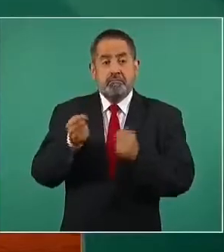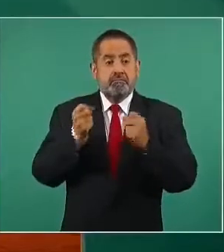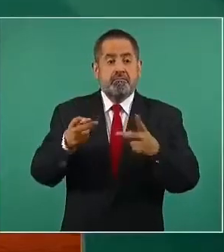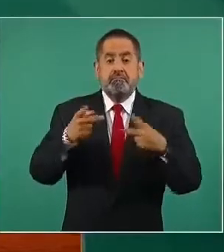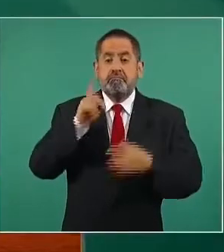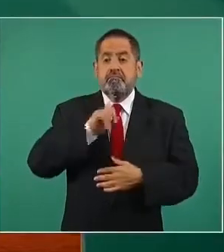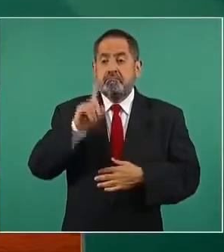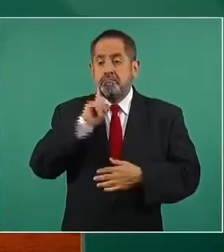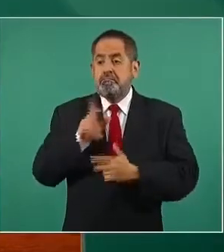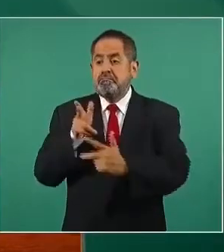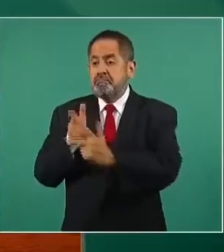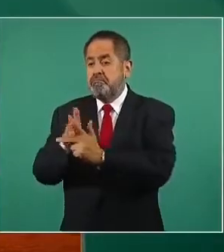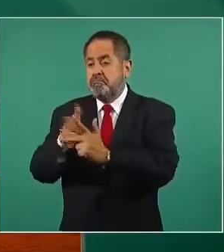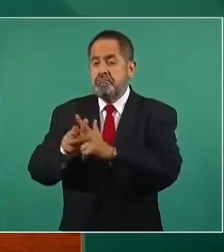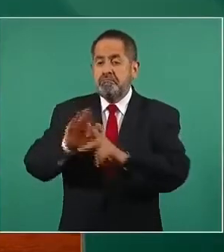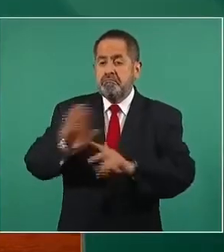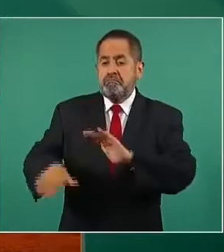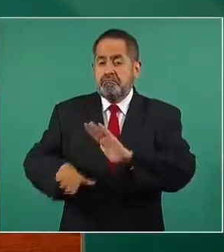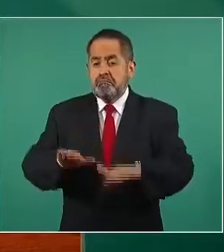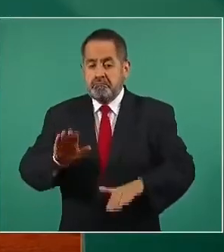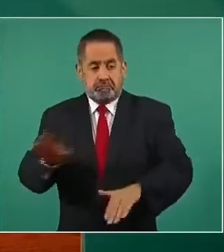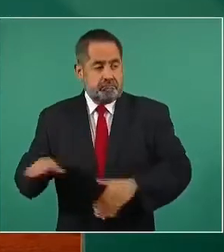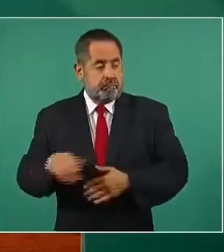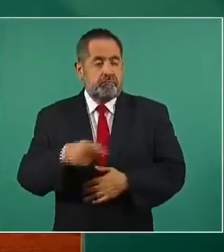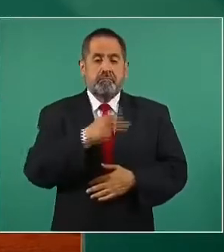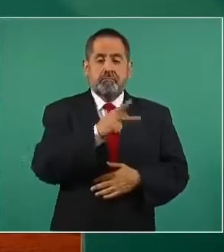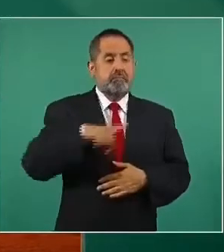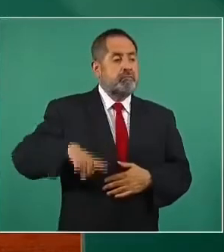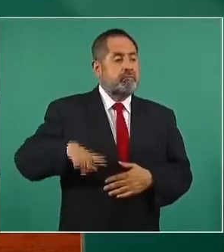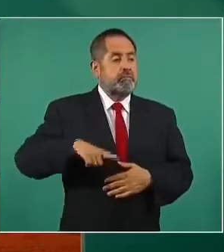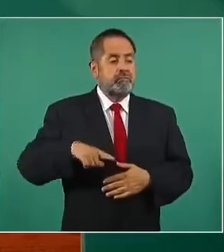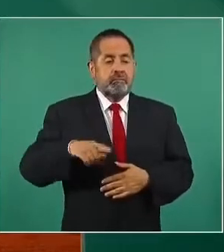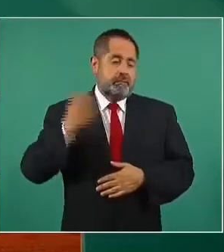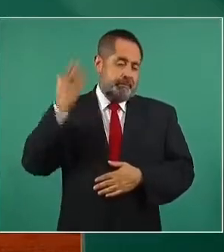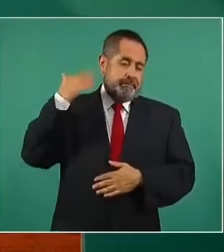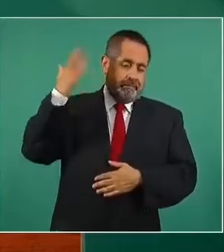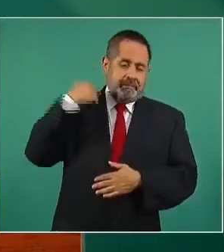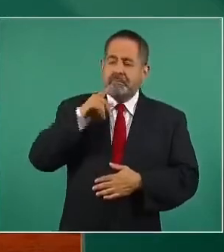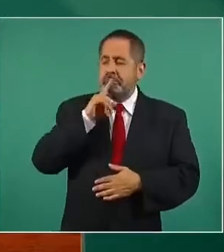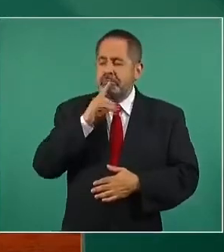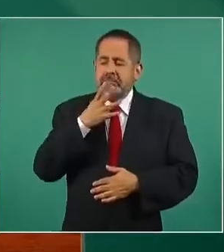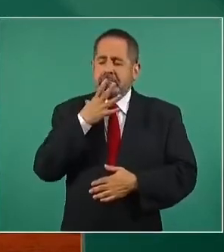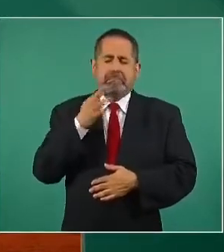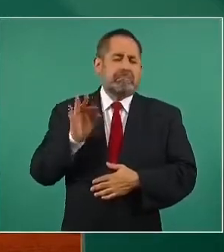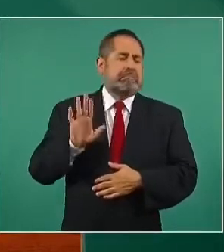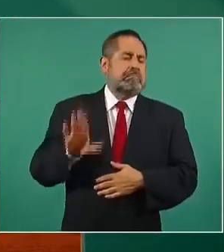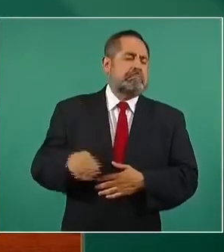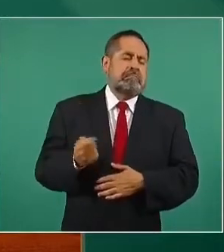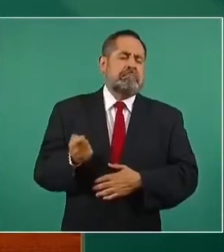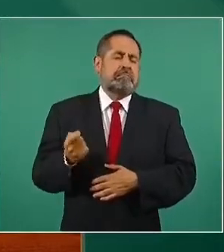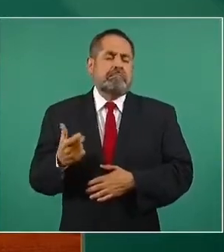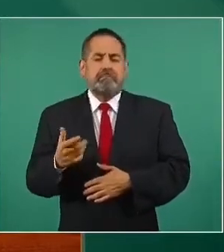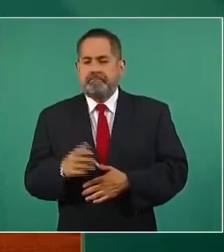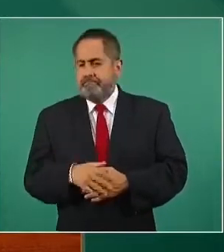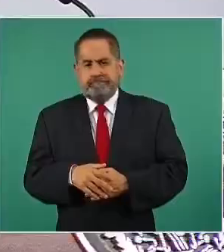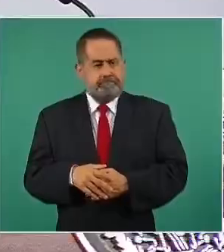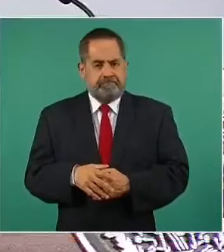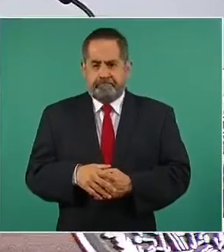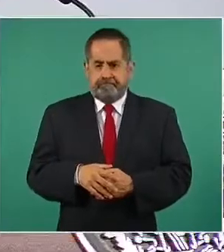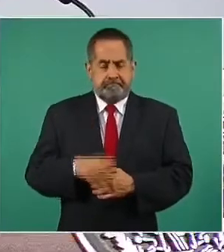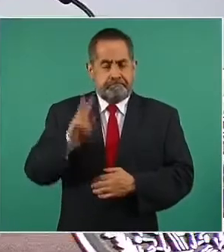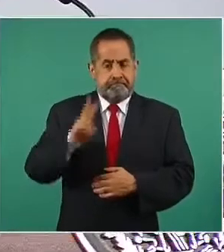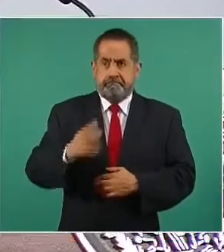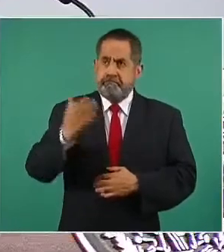lo borró, disfrazó y negó. Lamentablemente, este flagelo ha existido y hay